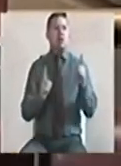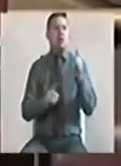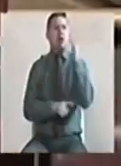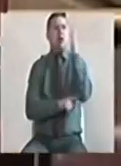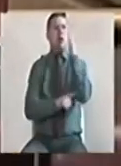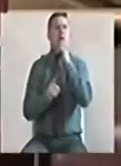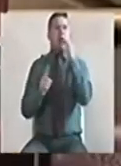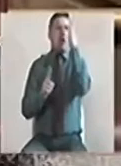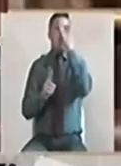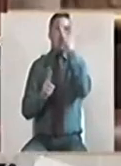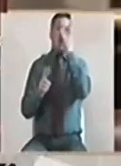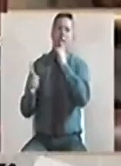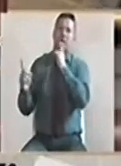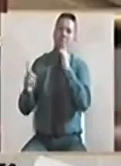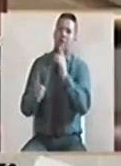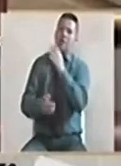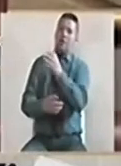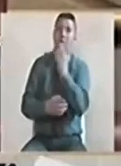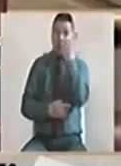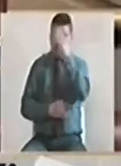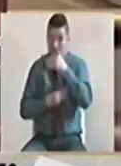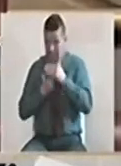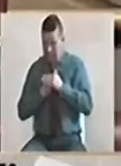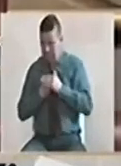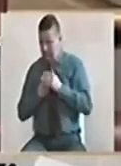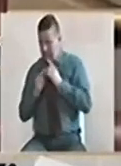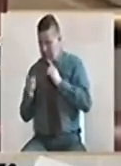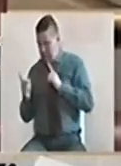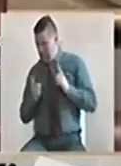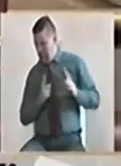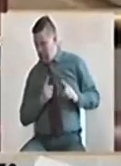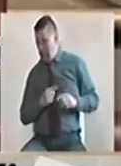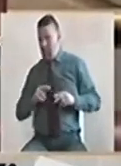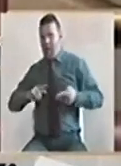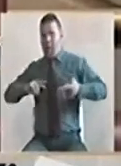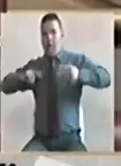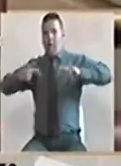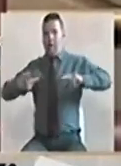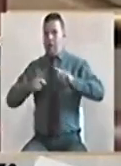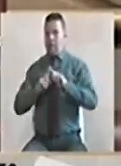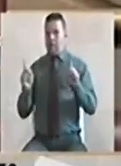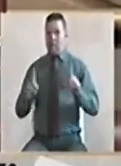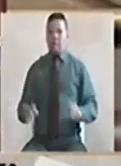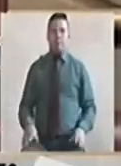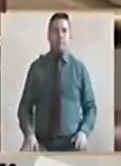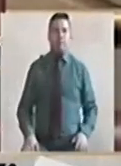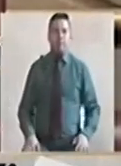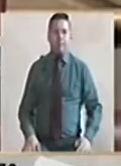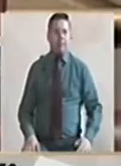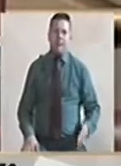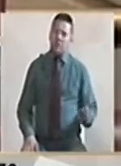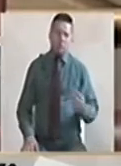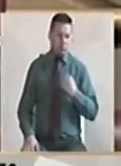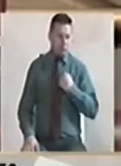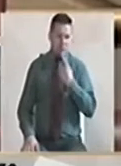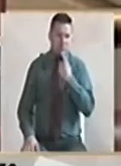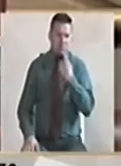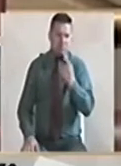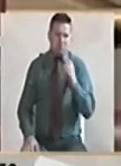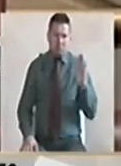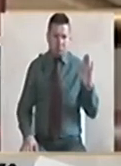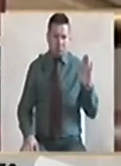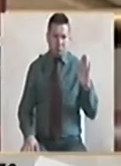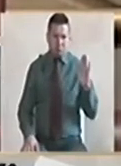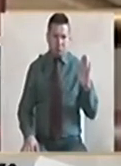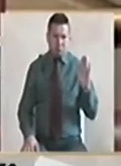para los negros, pero en privado tienen un discurso totalmente diferente. Eso hay que decirlo. En